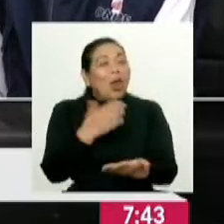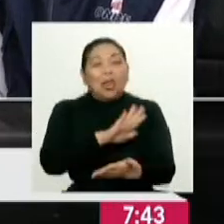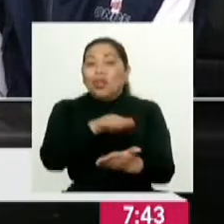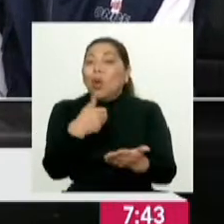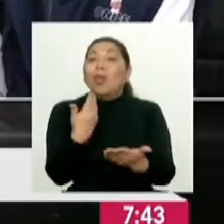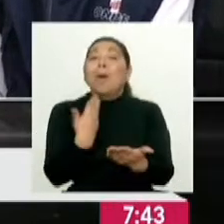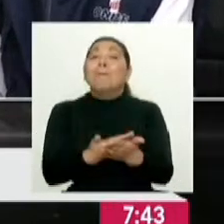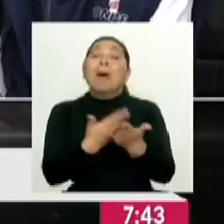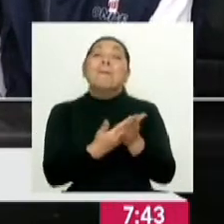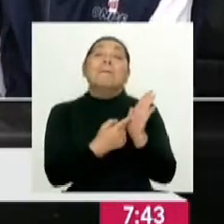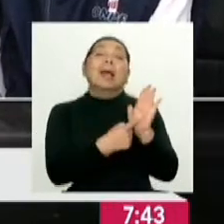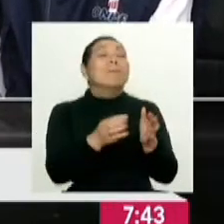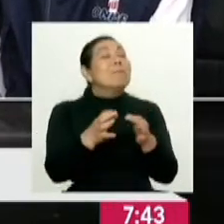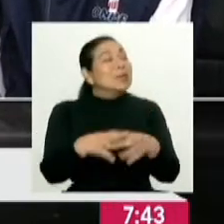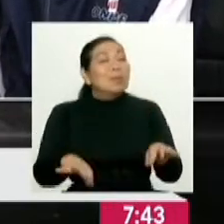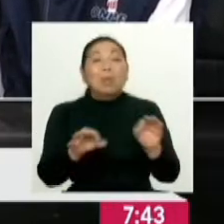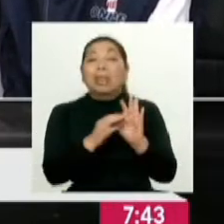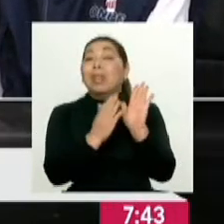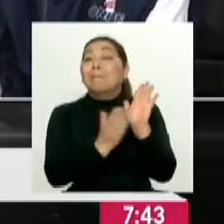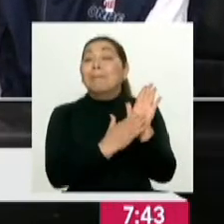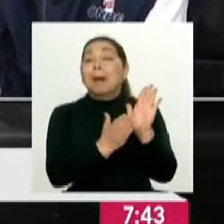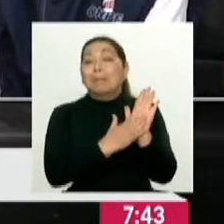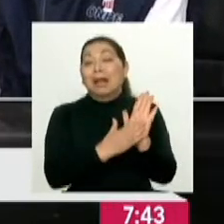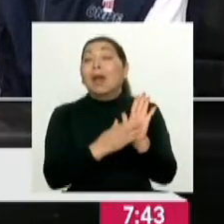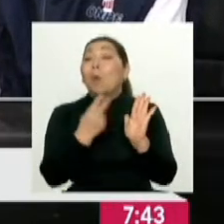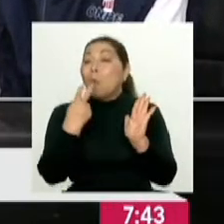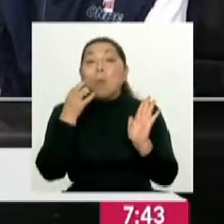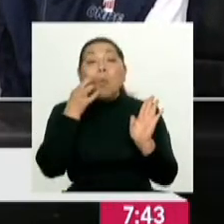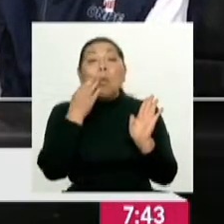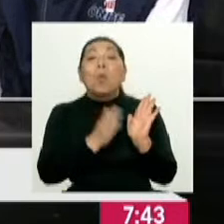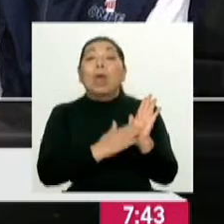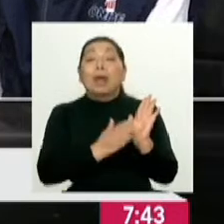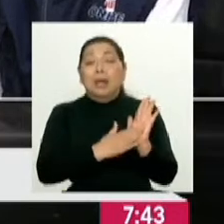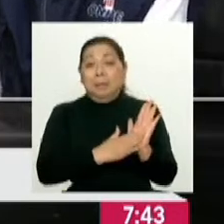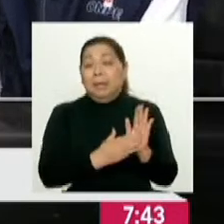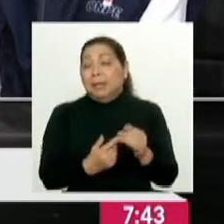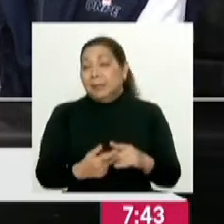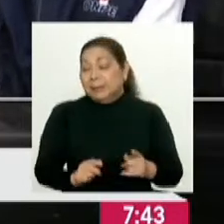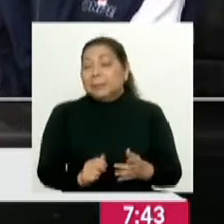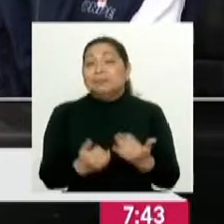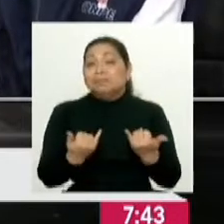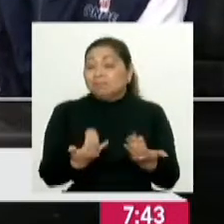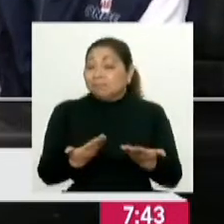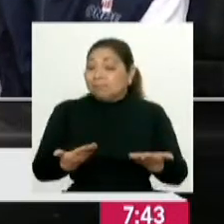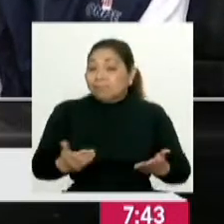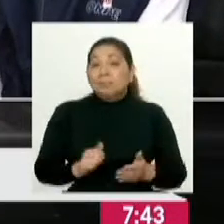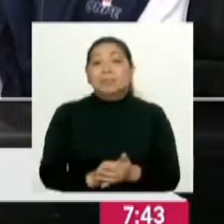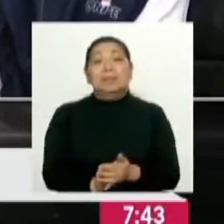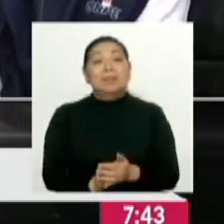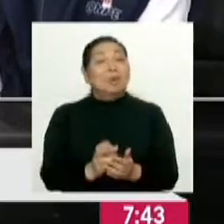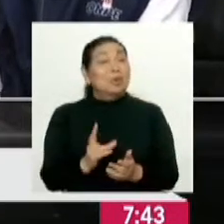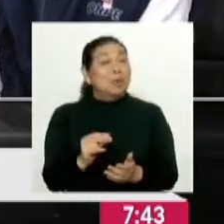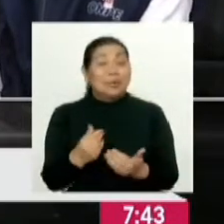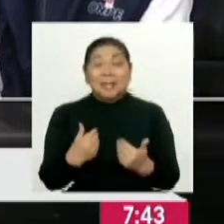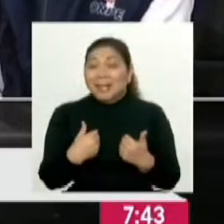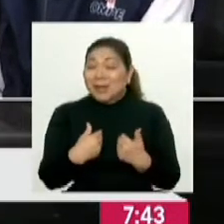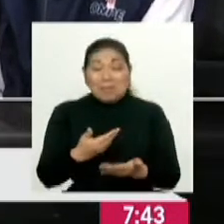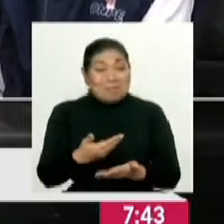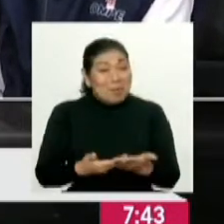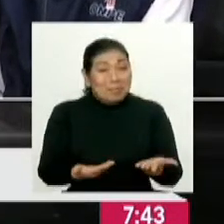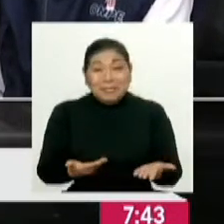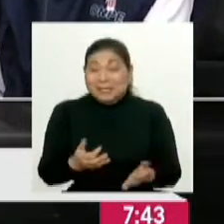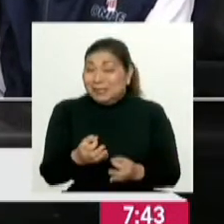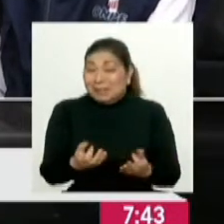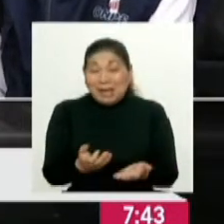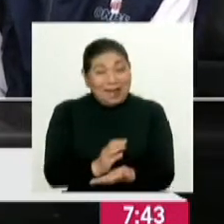tiene que ser documentado. En esta rendición de cuentas hay la opción que, digamos, porque ocurre, es una realidad, que de pronto no tengamos un documento que